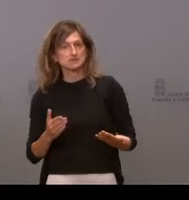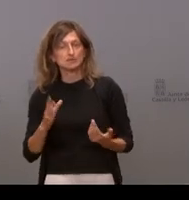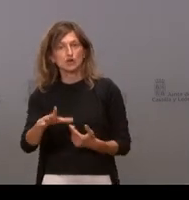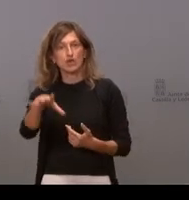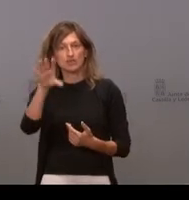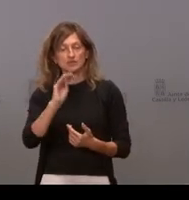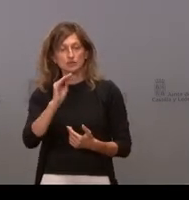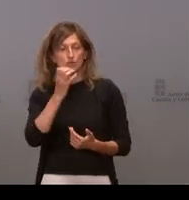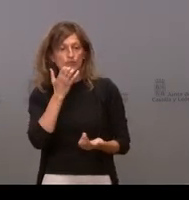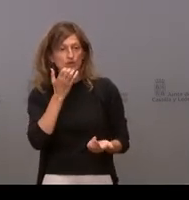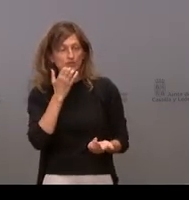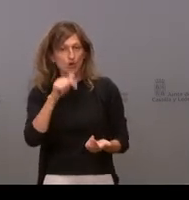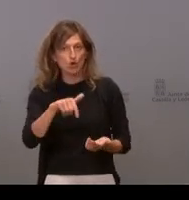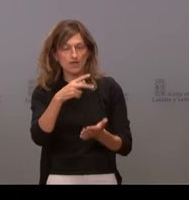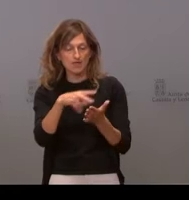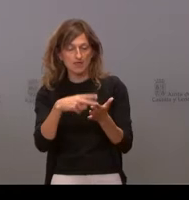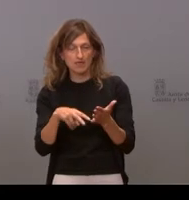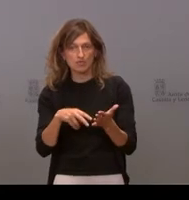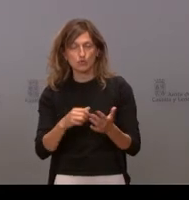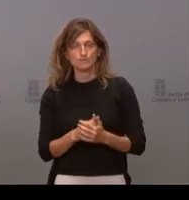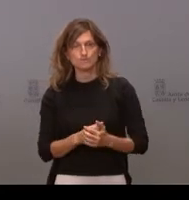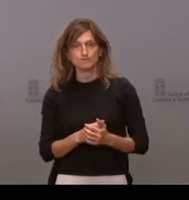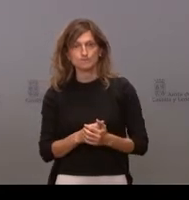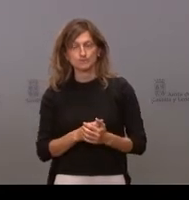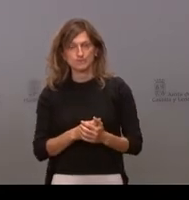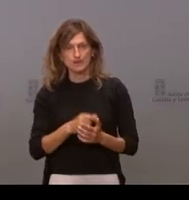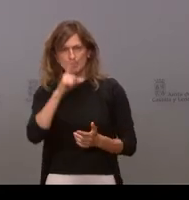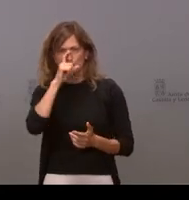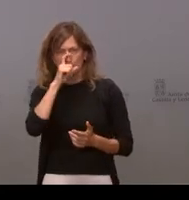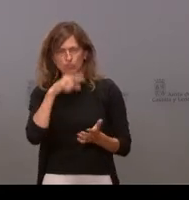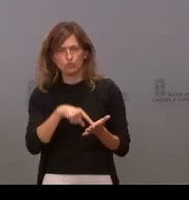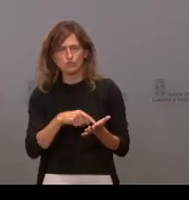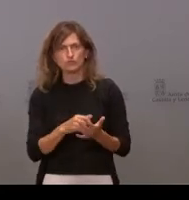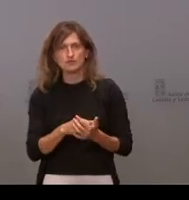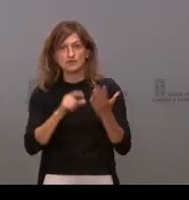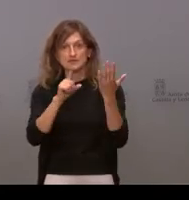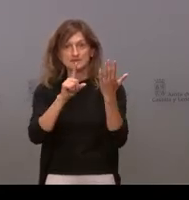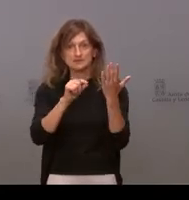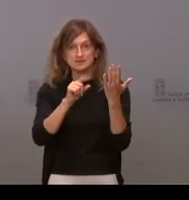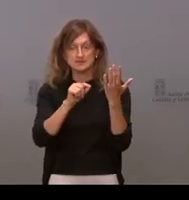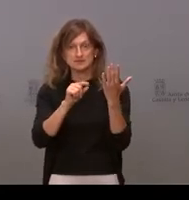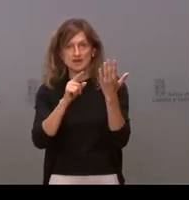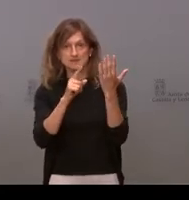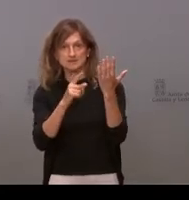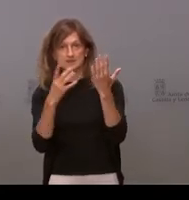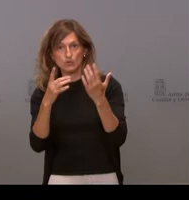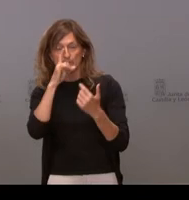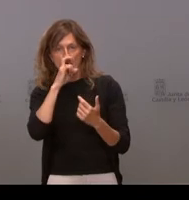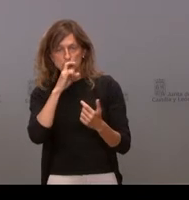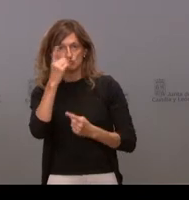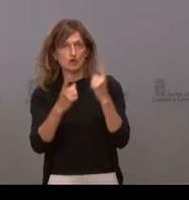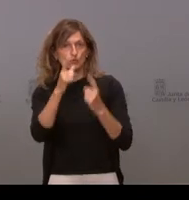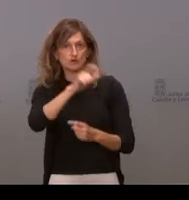hay por ejemplo veía esta mañana entre creo recordar entre 60 y 69 años hay personas que